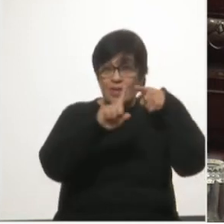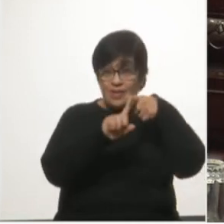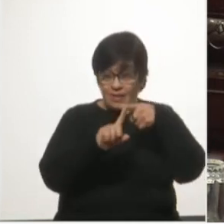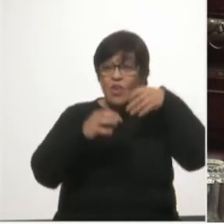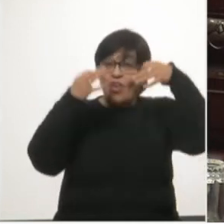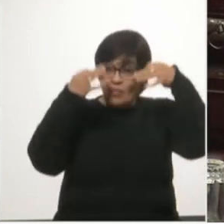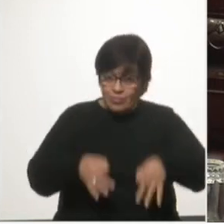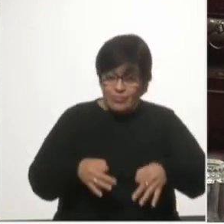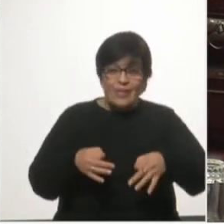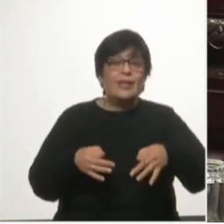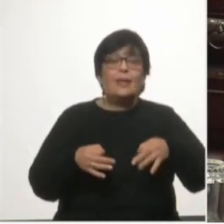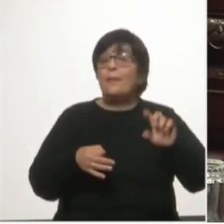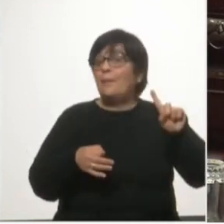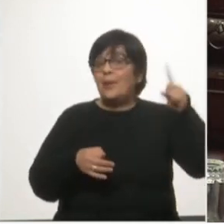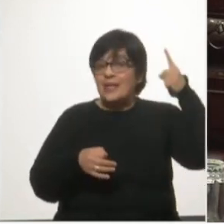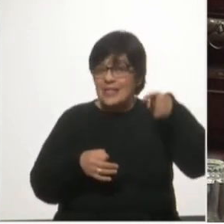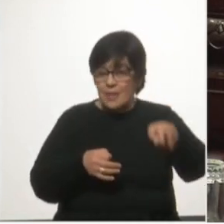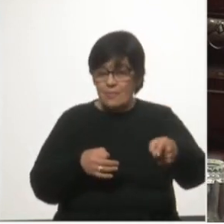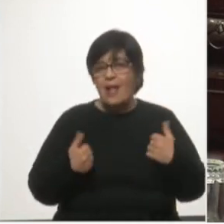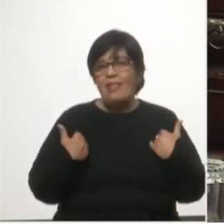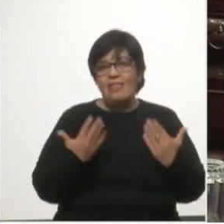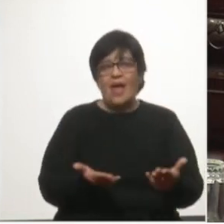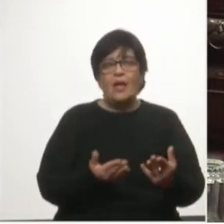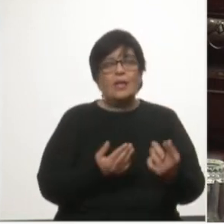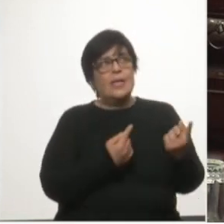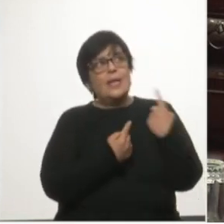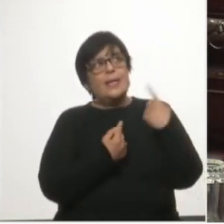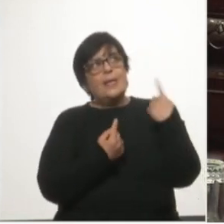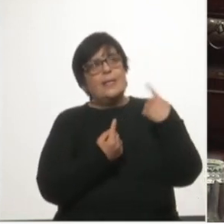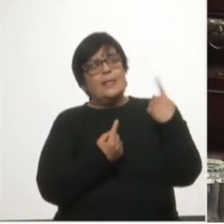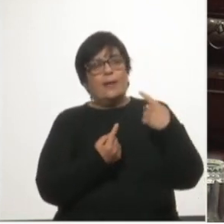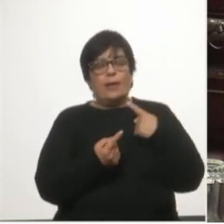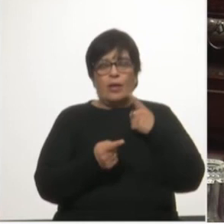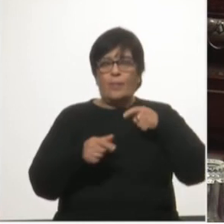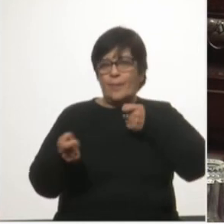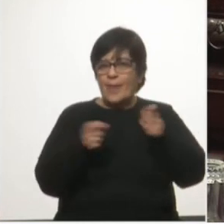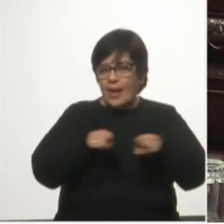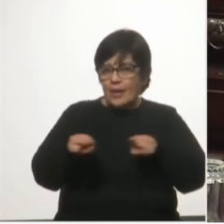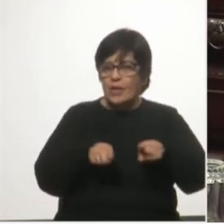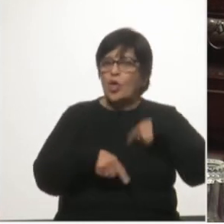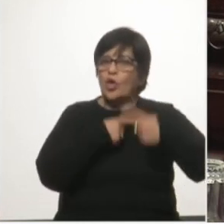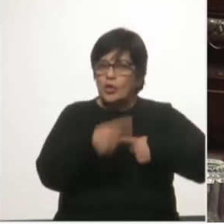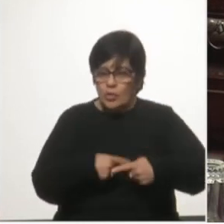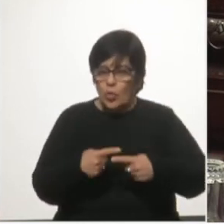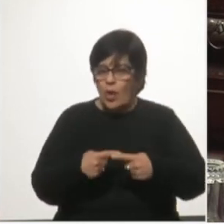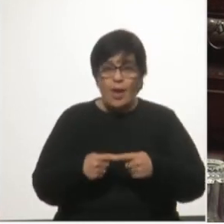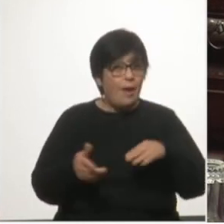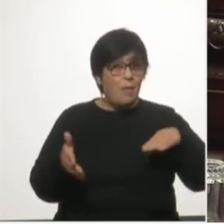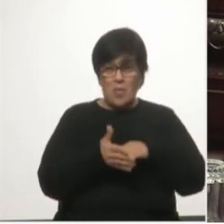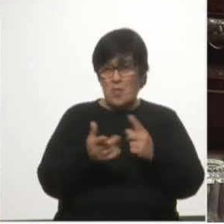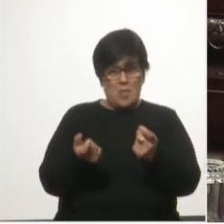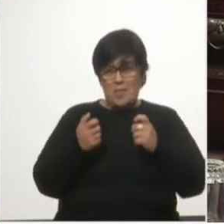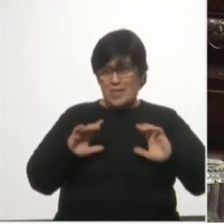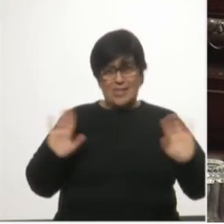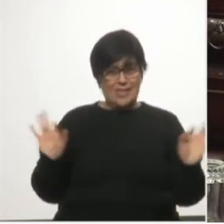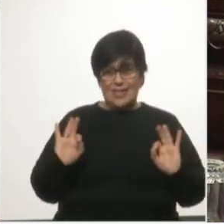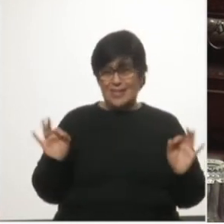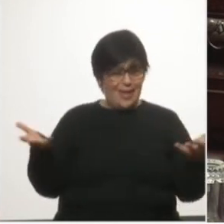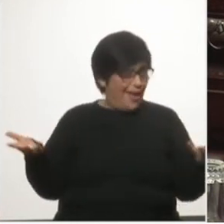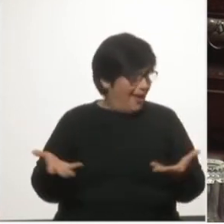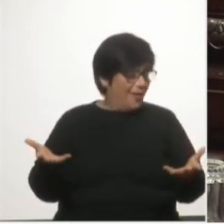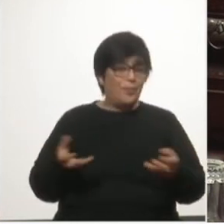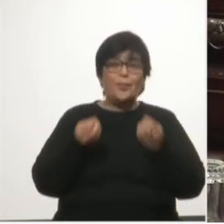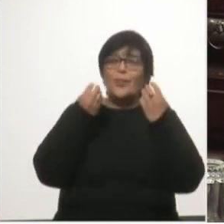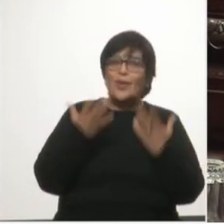asegurar las condiciones autoimpuestas para mantener el monopolio el puerto no las necesita hoy porque